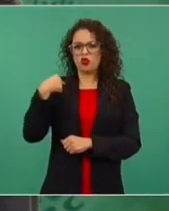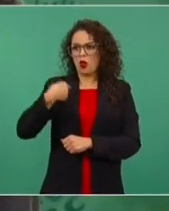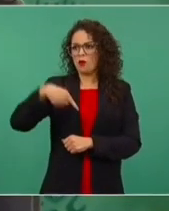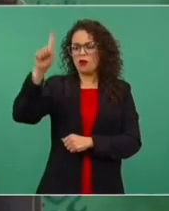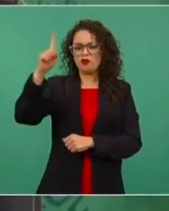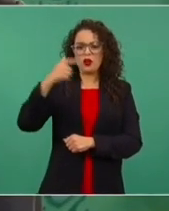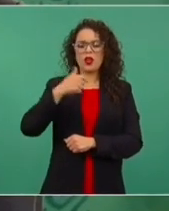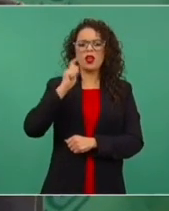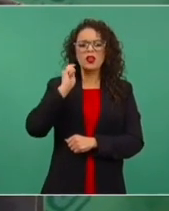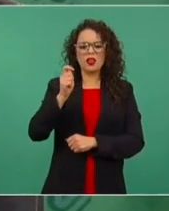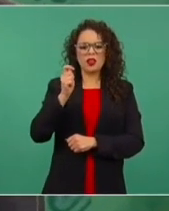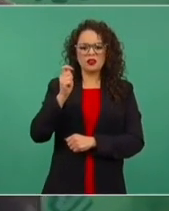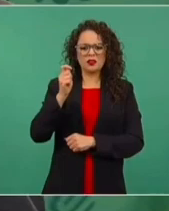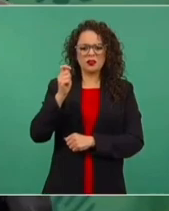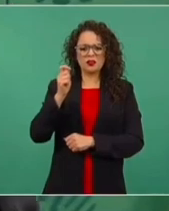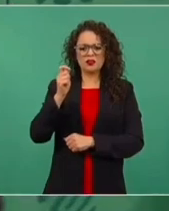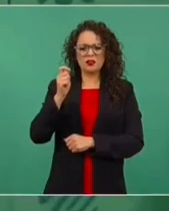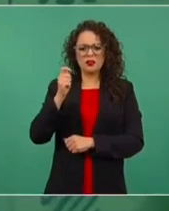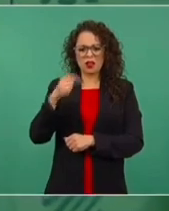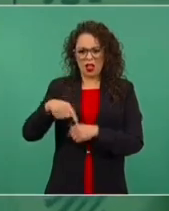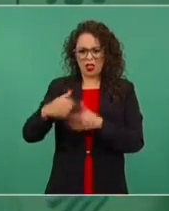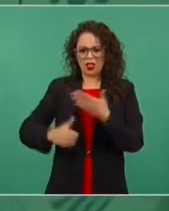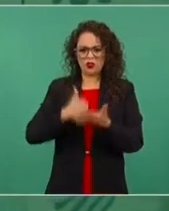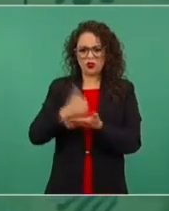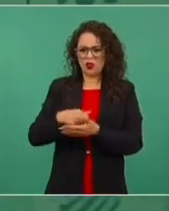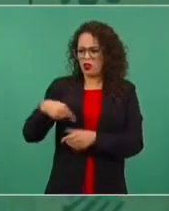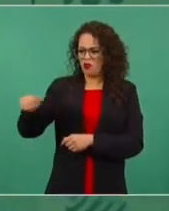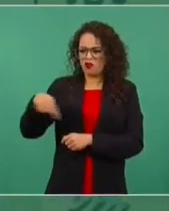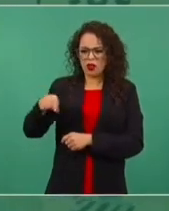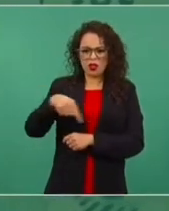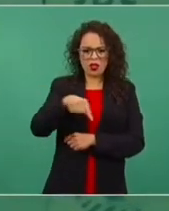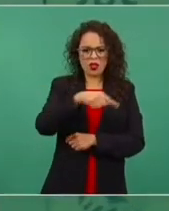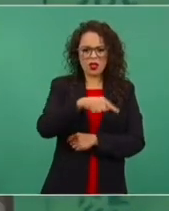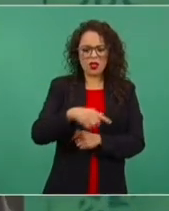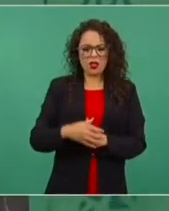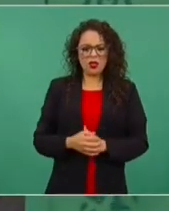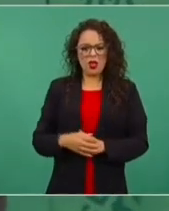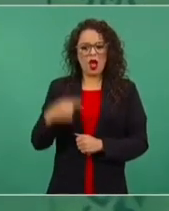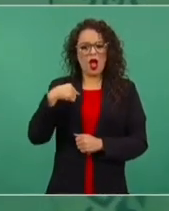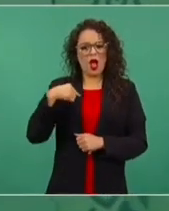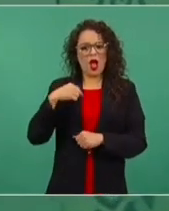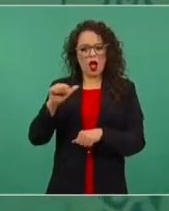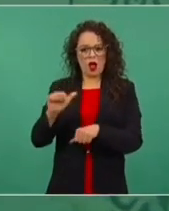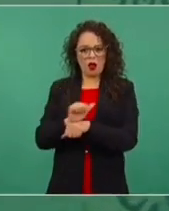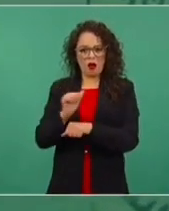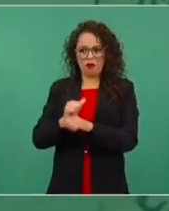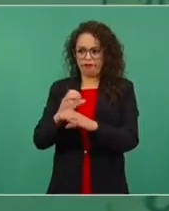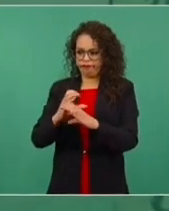ciudad y que iba yo en una suburbana